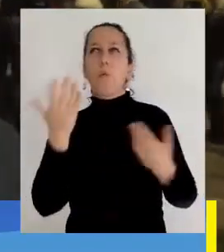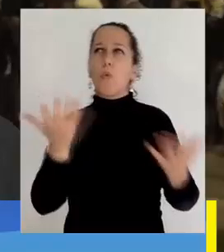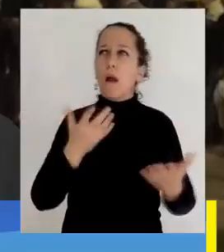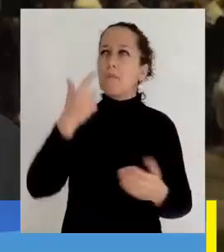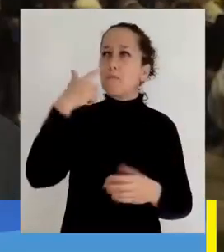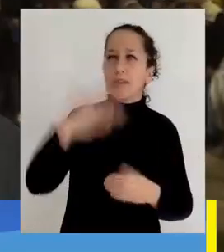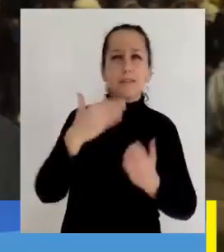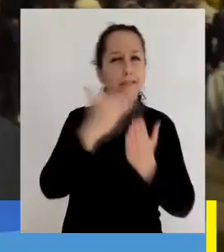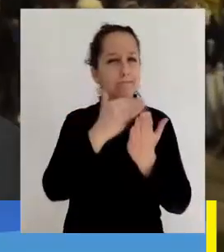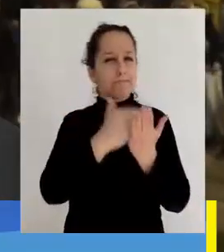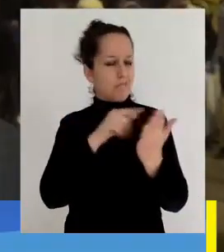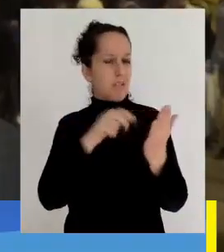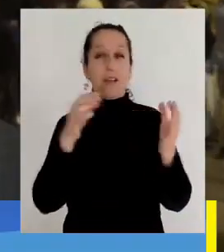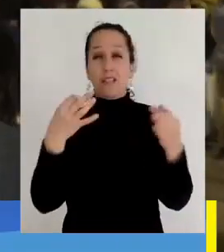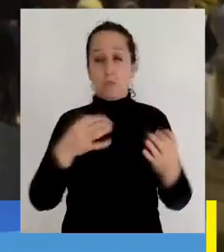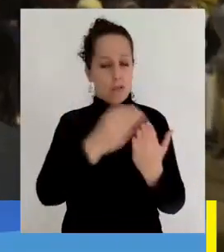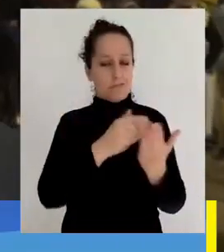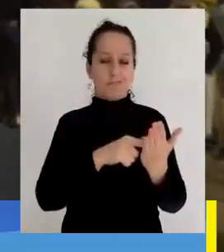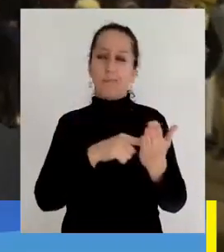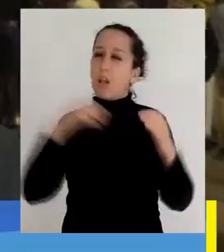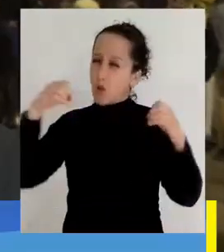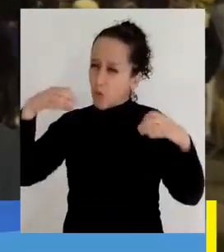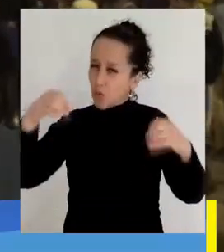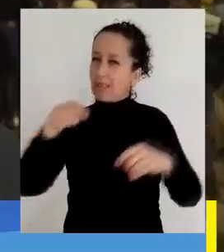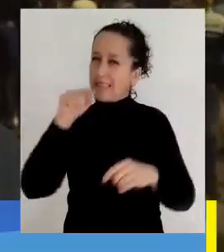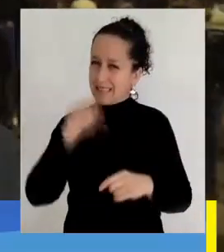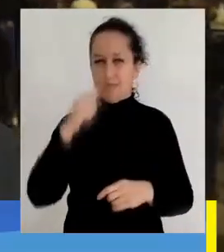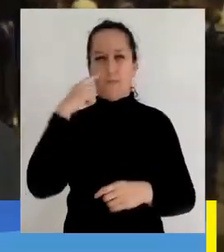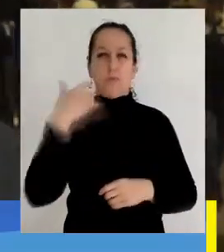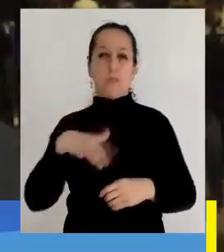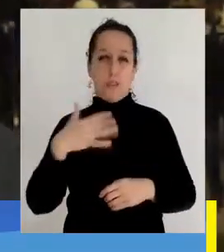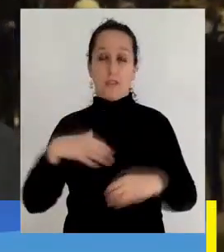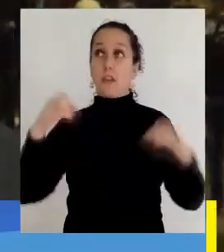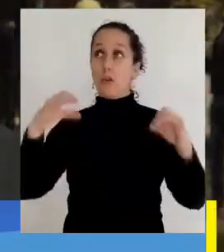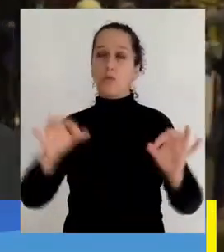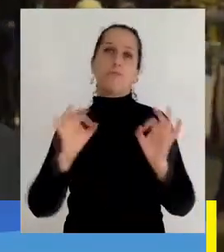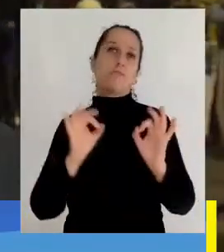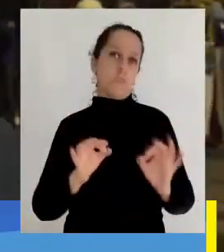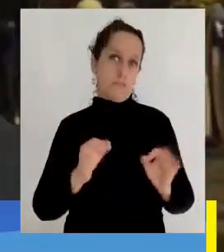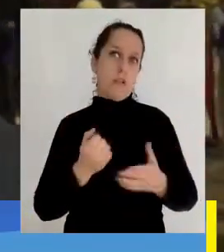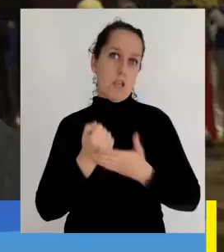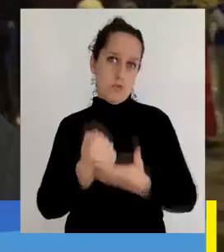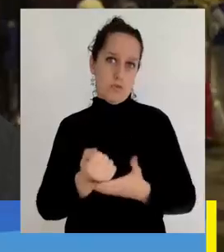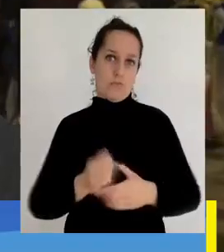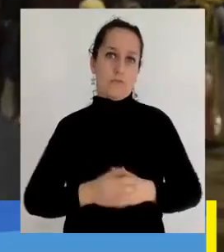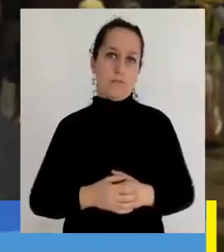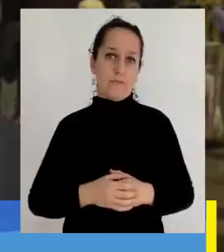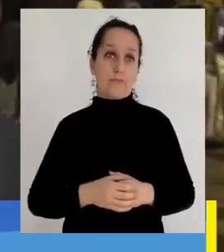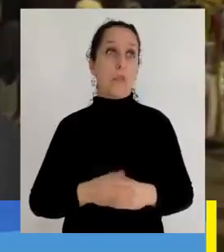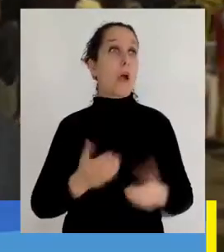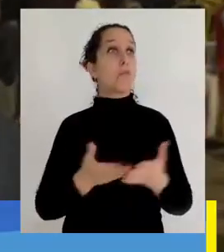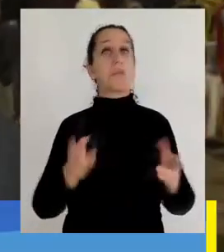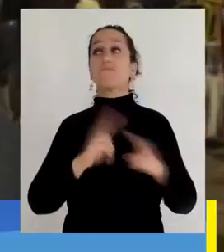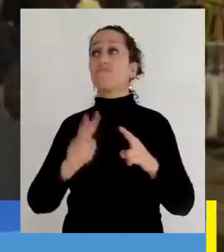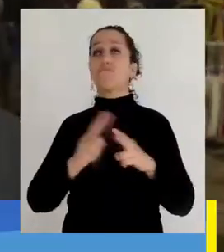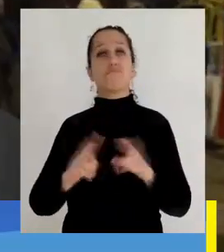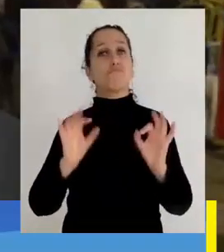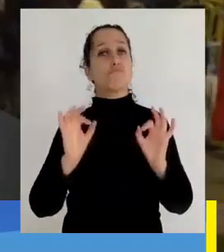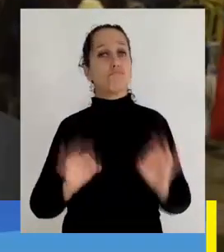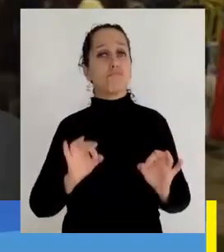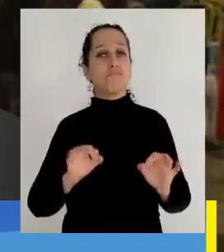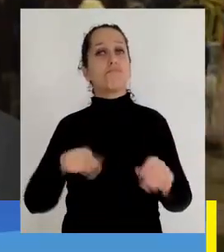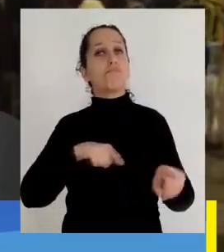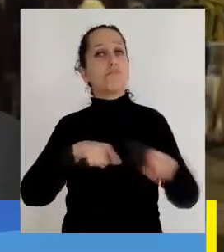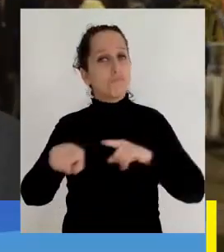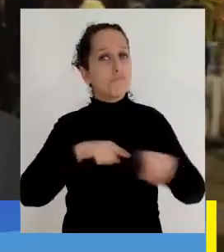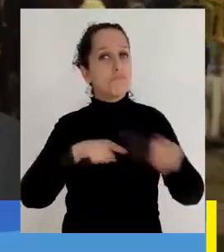priorizar dentro de los temas de seguridad el tema de la iluminación, que efectivamente tiene un impacto importante y hoy ya estamos concretando estas